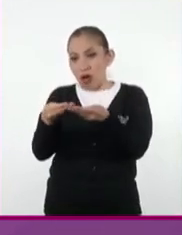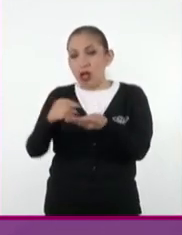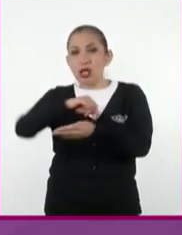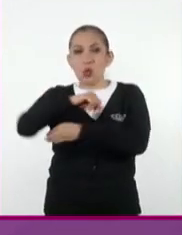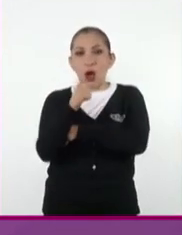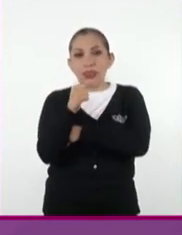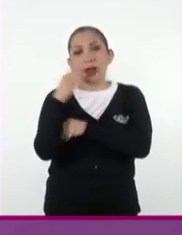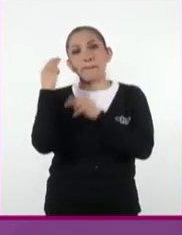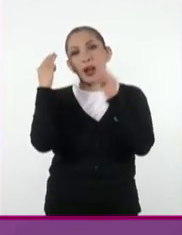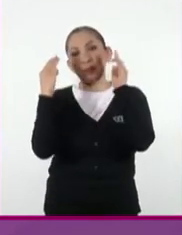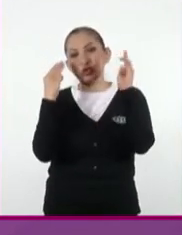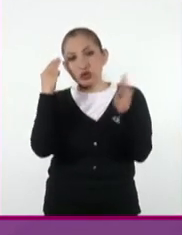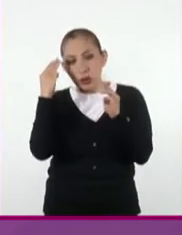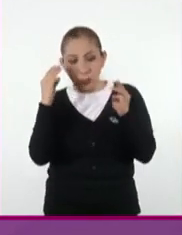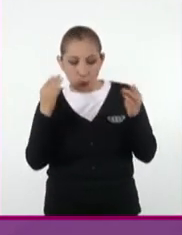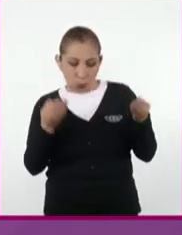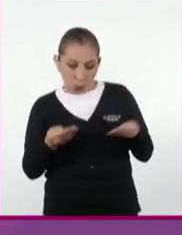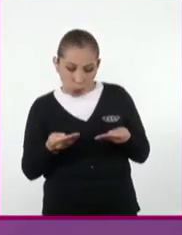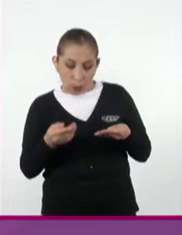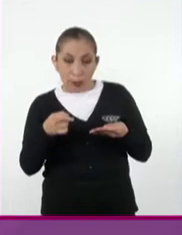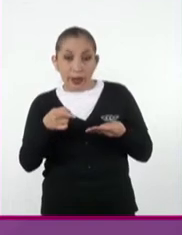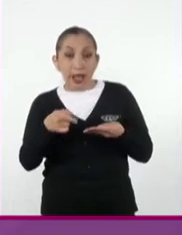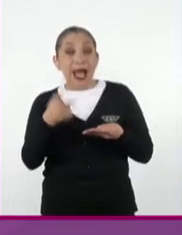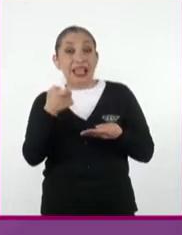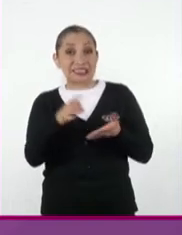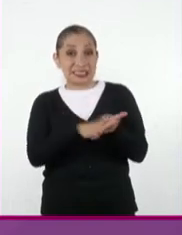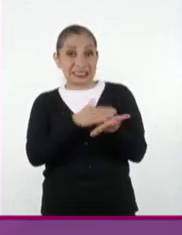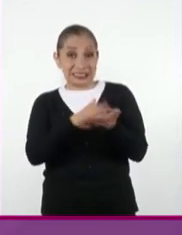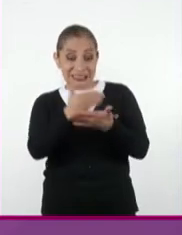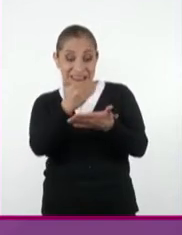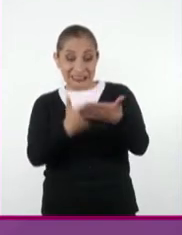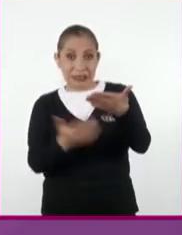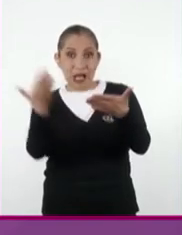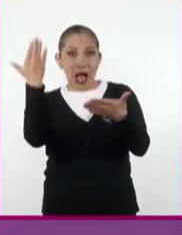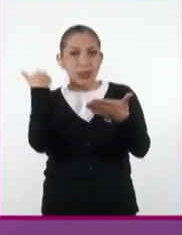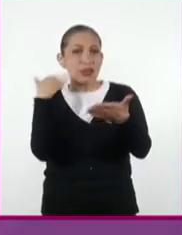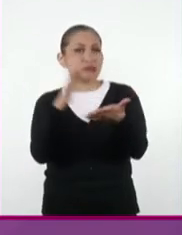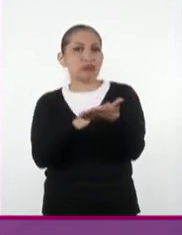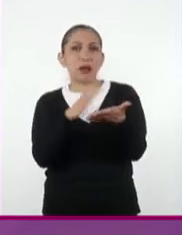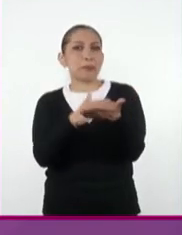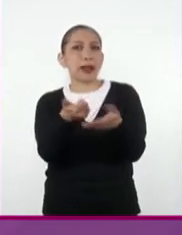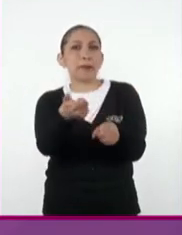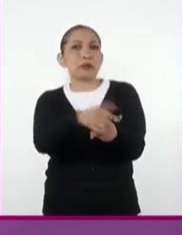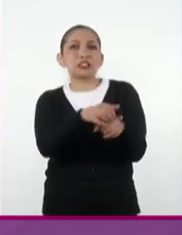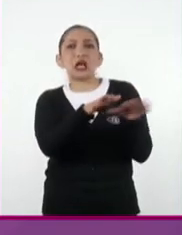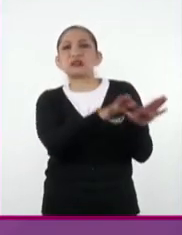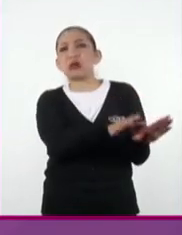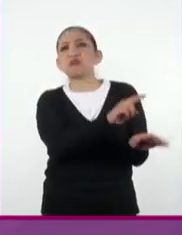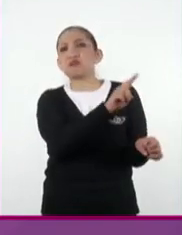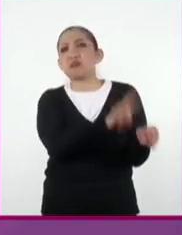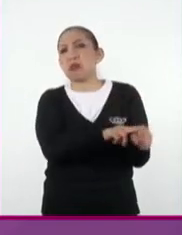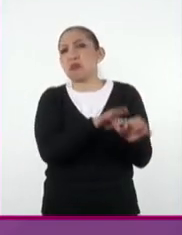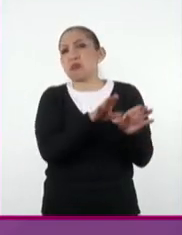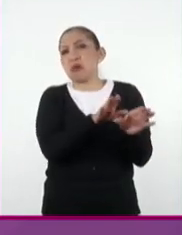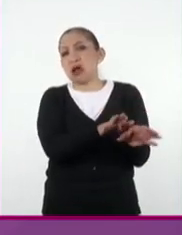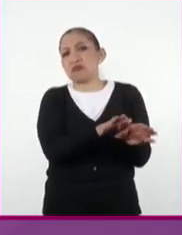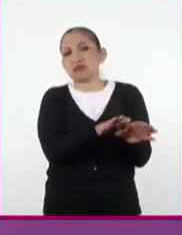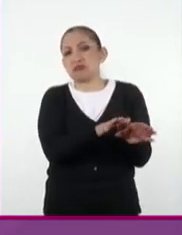que se guarda para el museo. Y entonces, ese documento que en su tiempo fue un documento administrativo y que